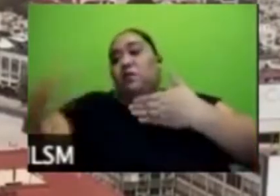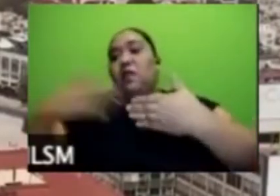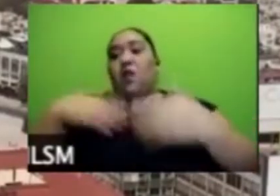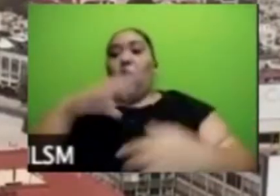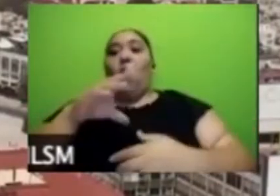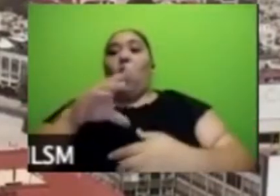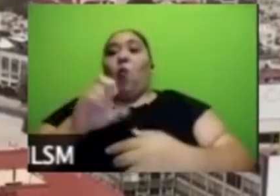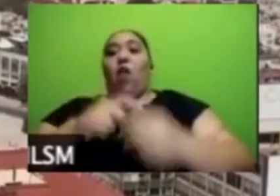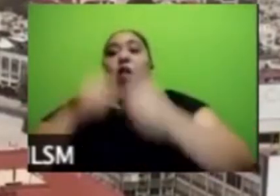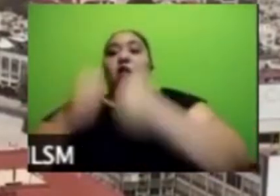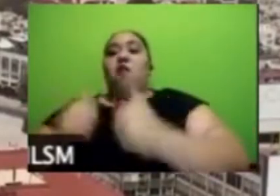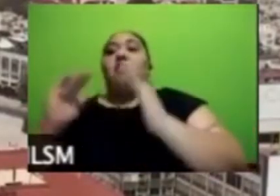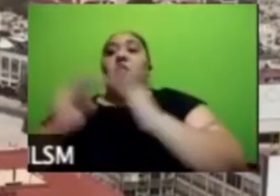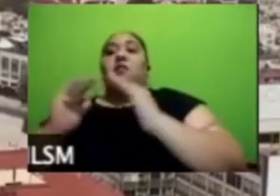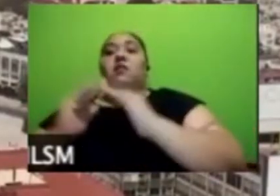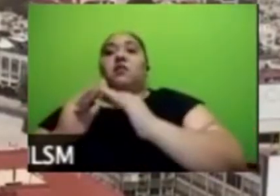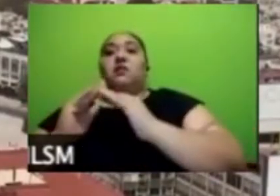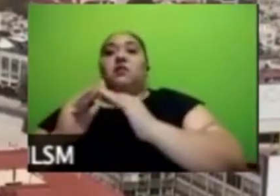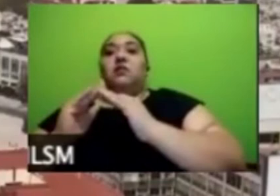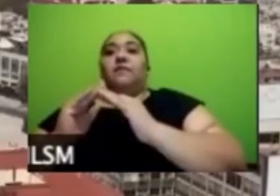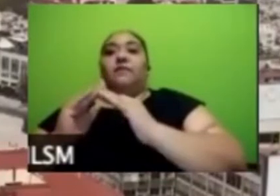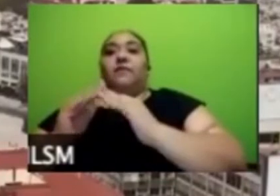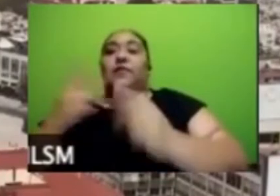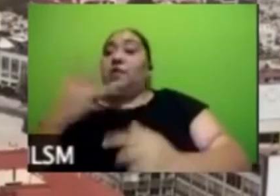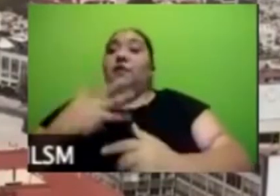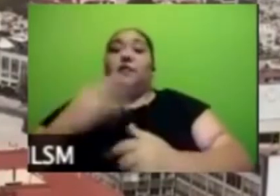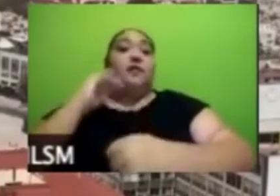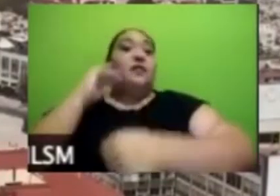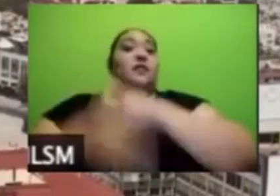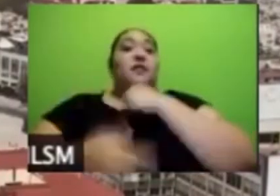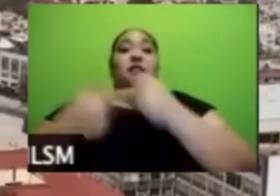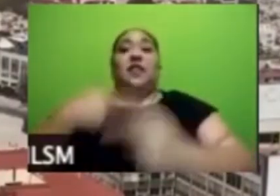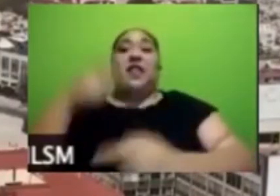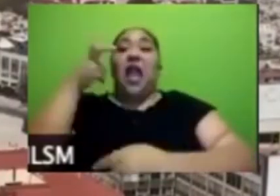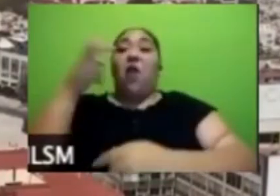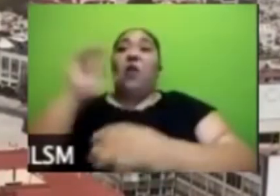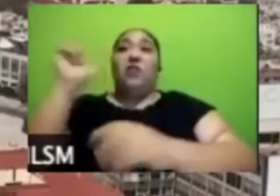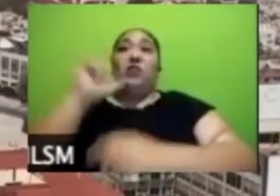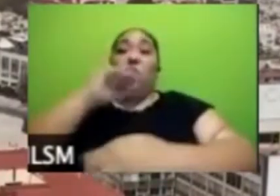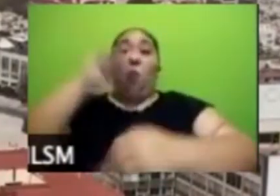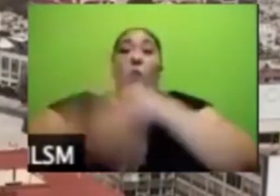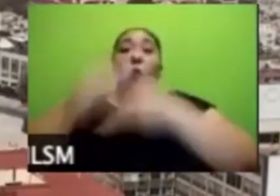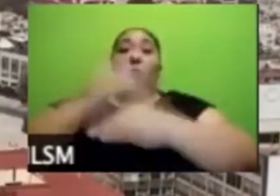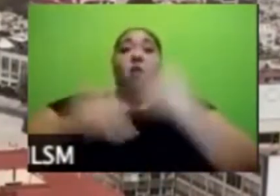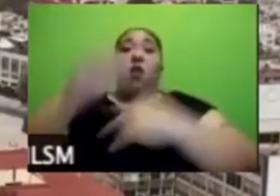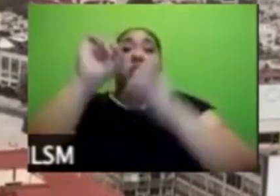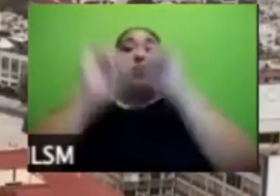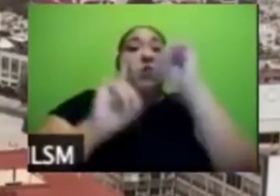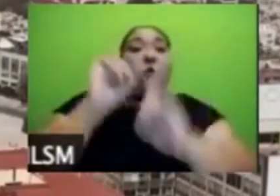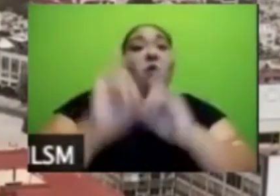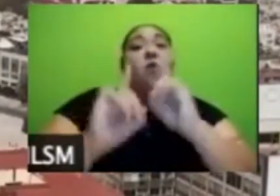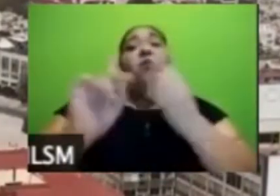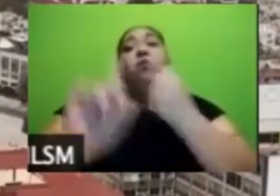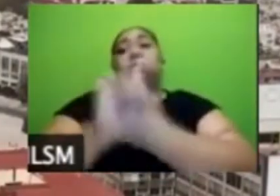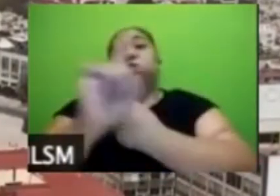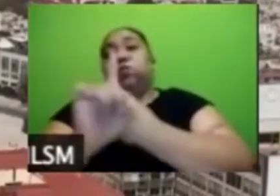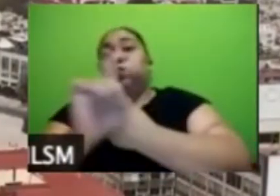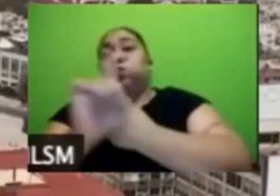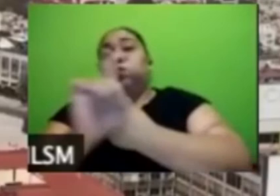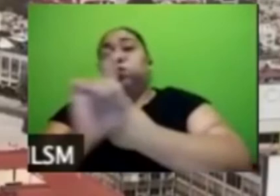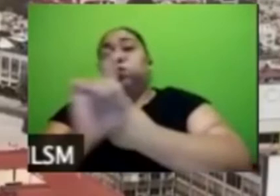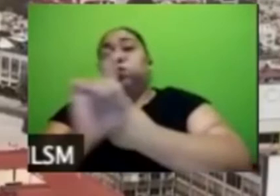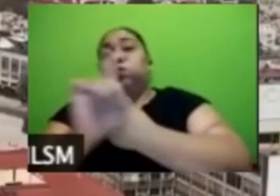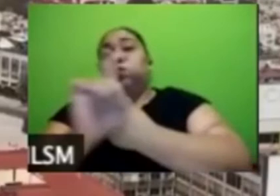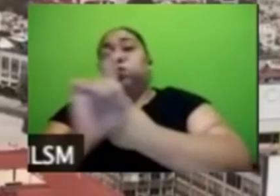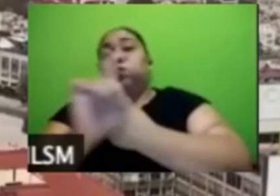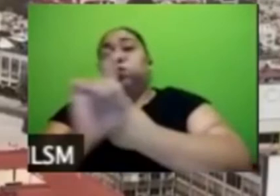terminarse van a generar dudas se hizo a tiempo van a generar problemas de cambio ¿qué hago en